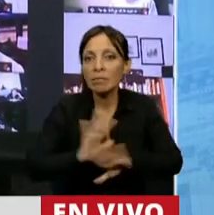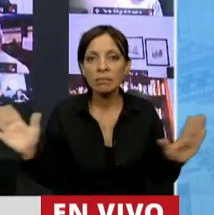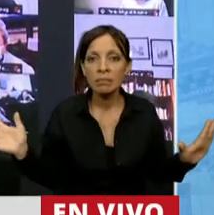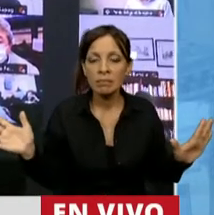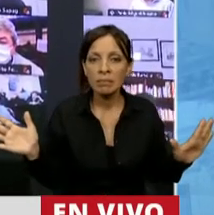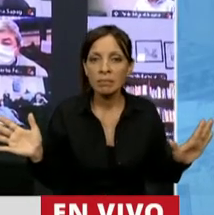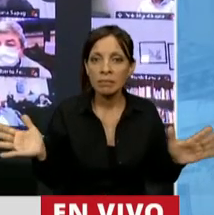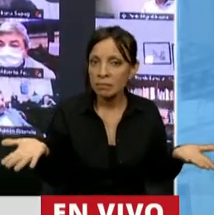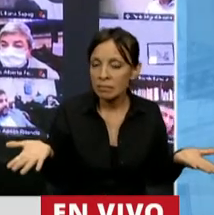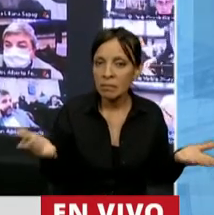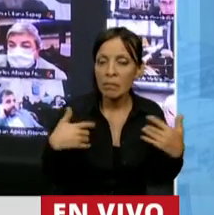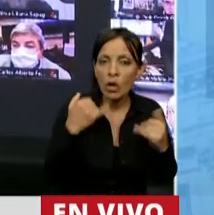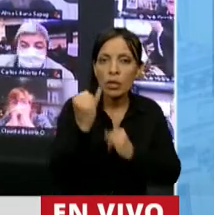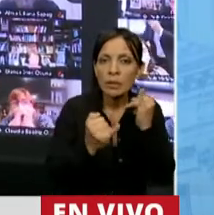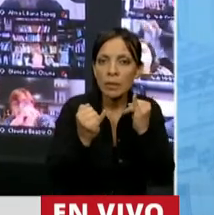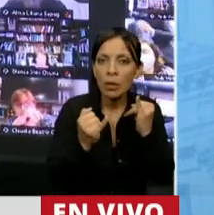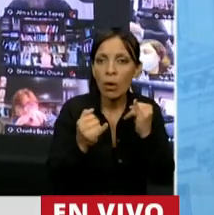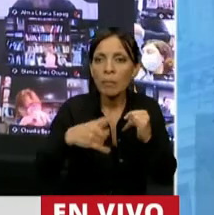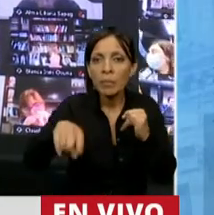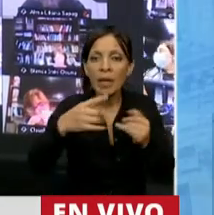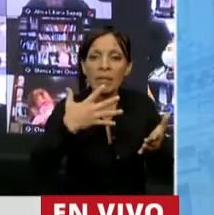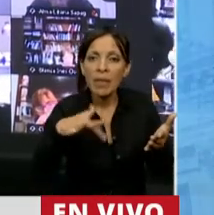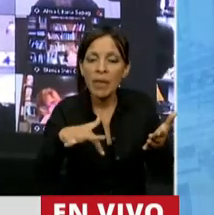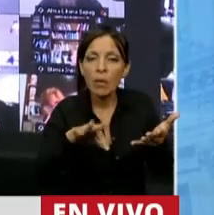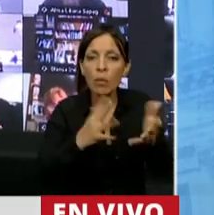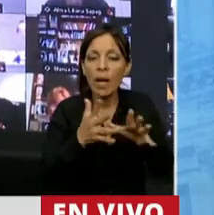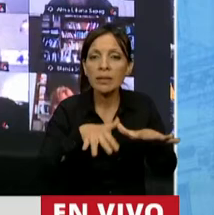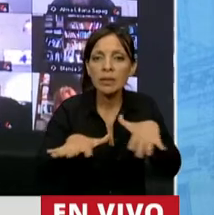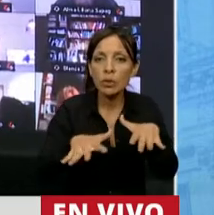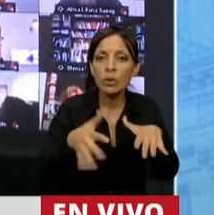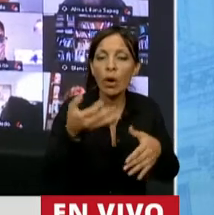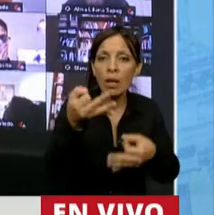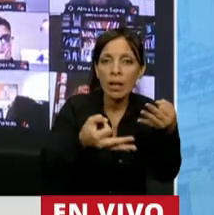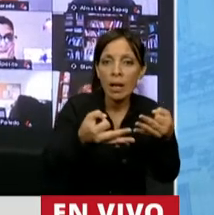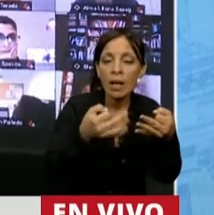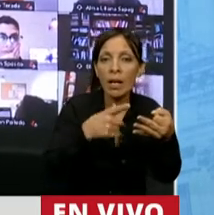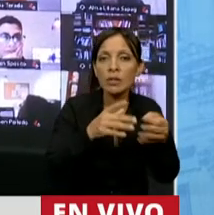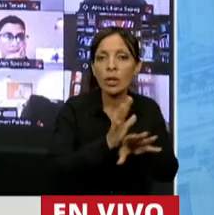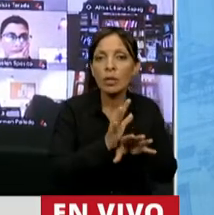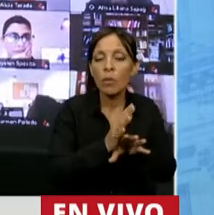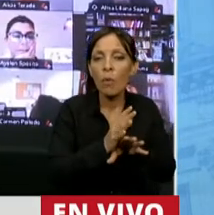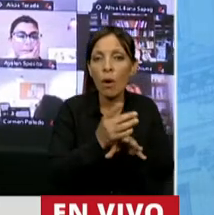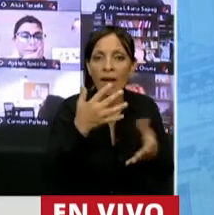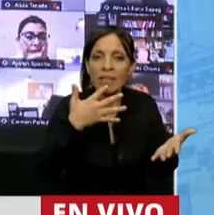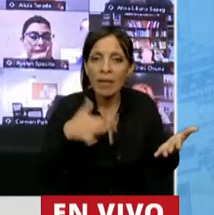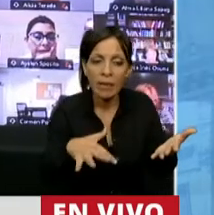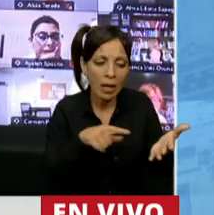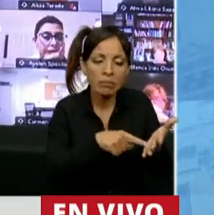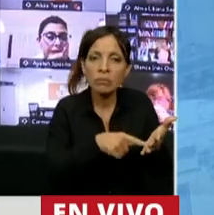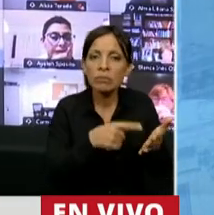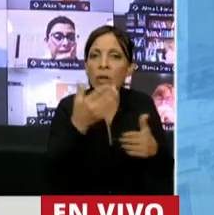Le explico, señor Presidente, interpretar un acto jurídico es establecer su sentido y alcance con